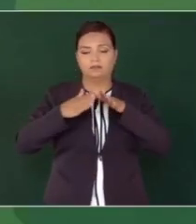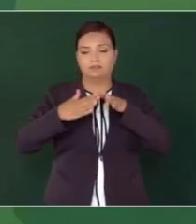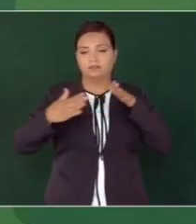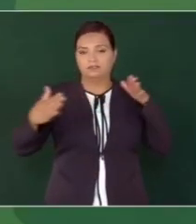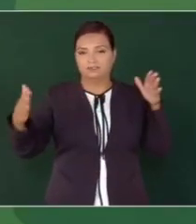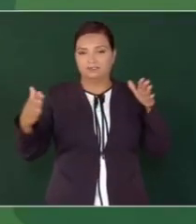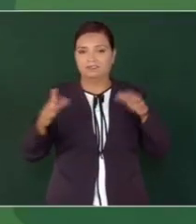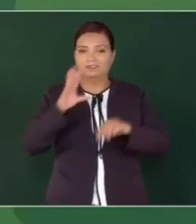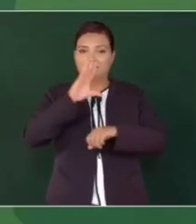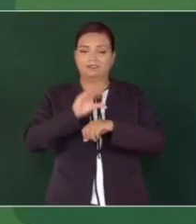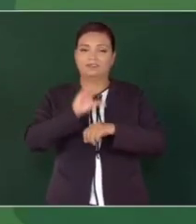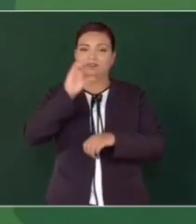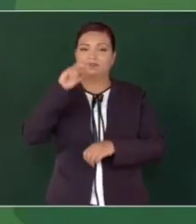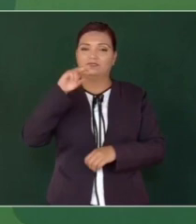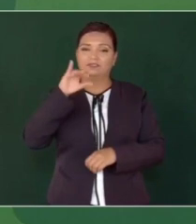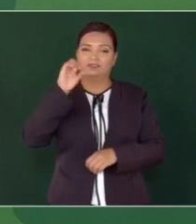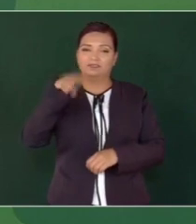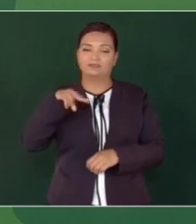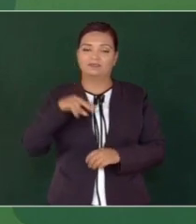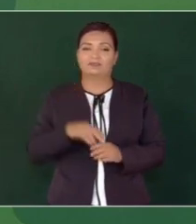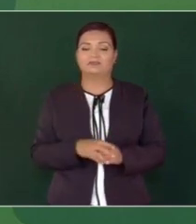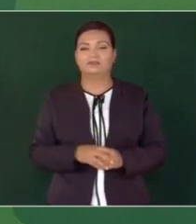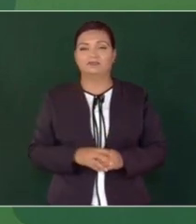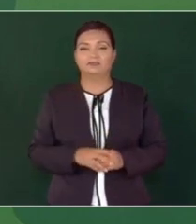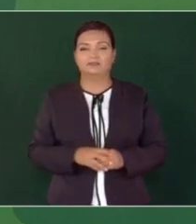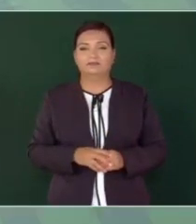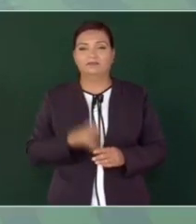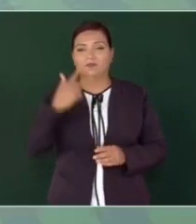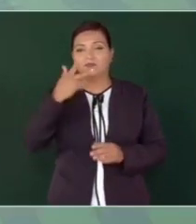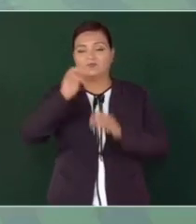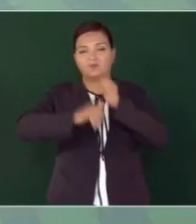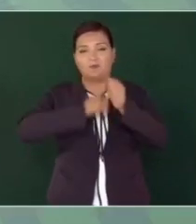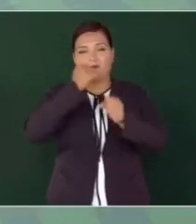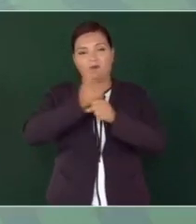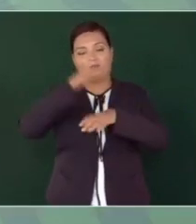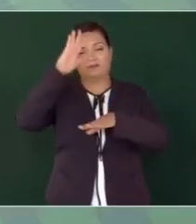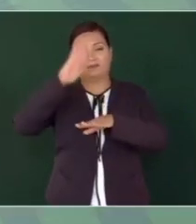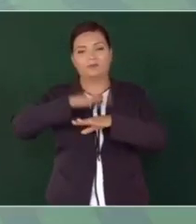concesión a ocho años.